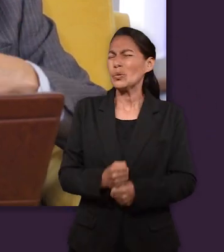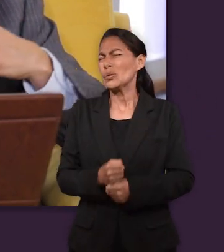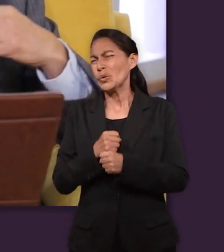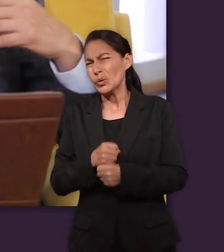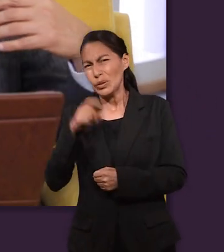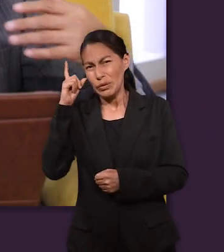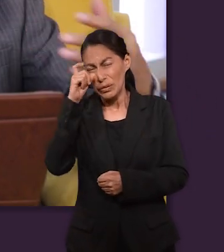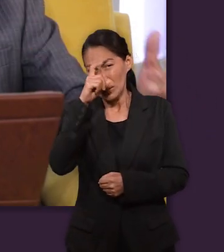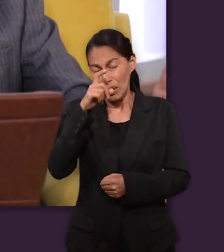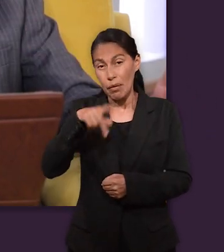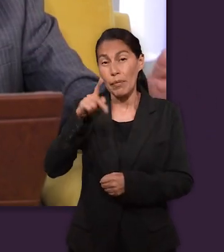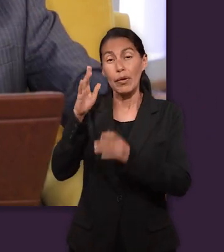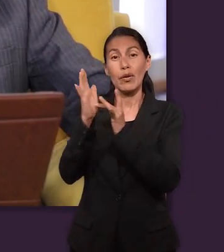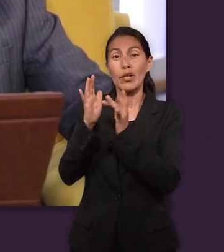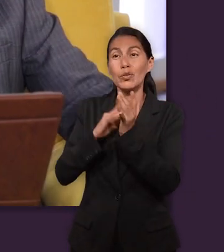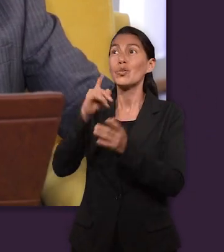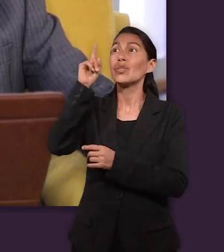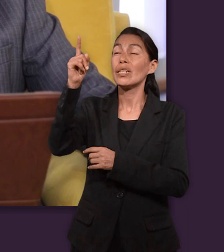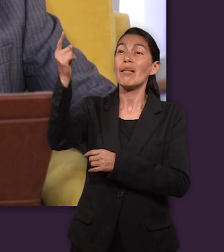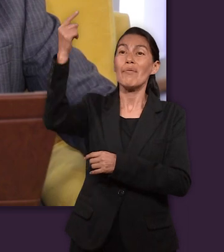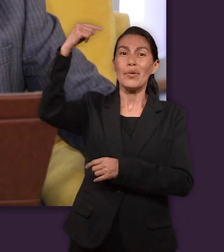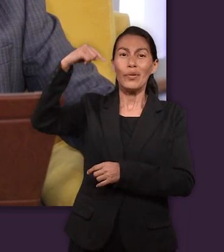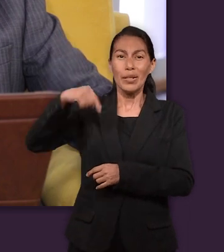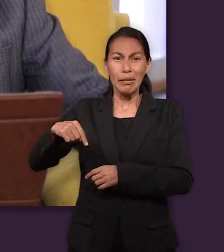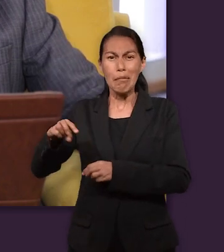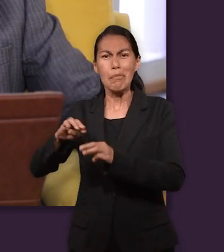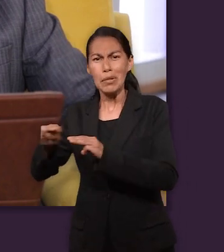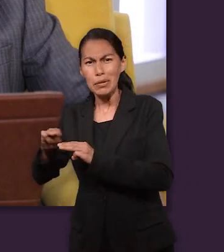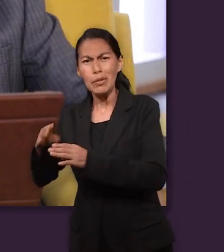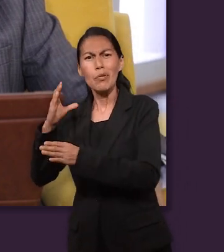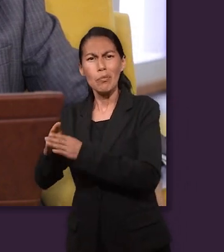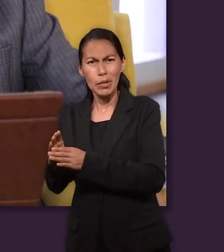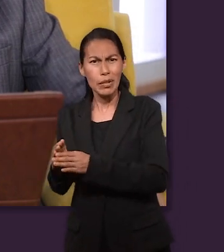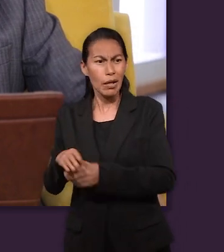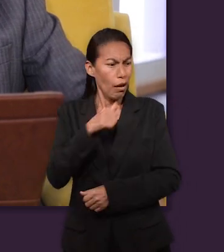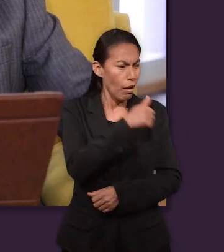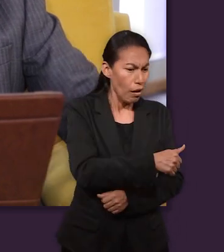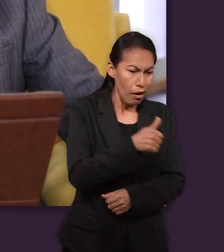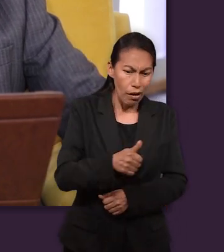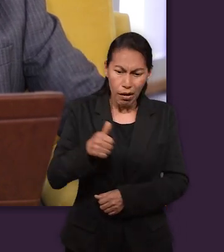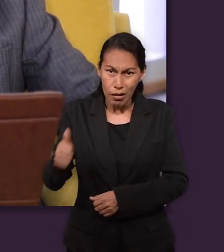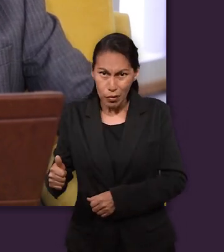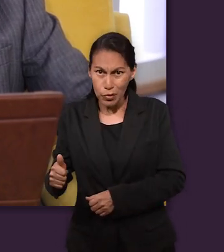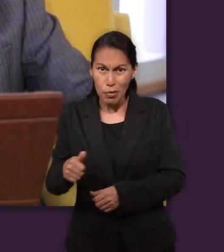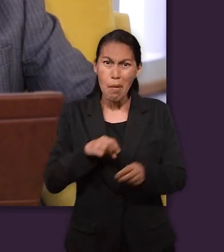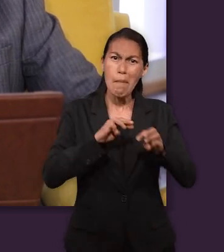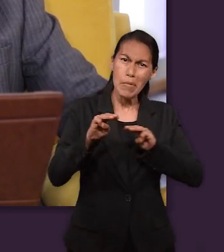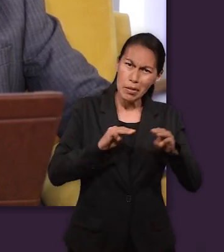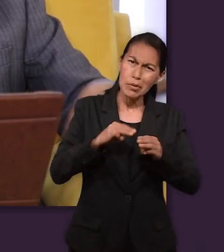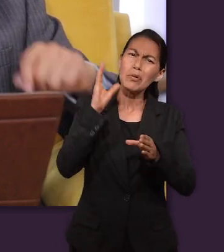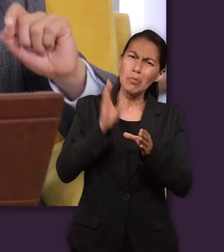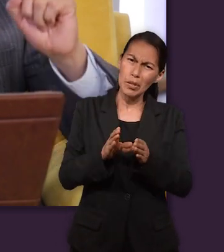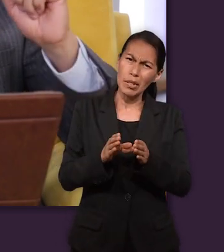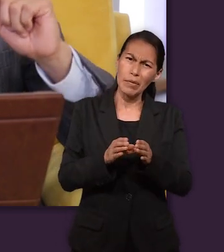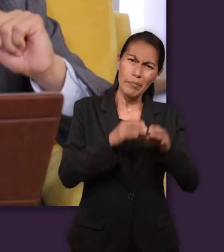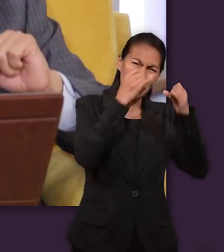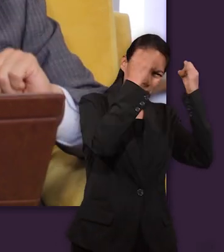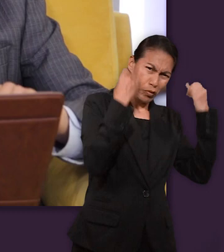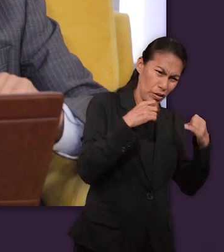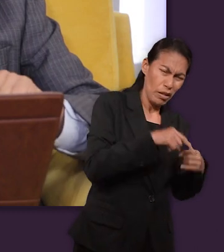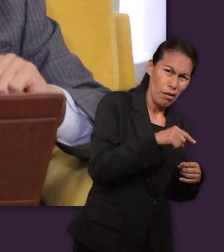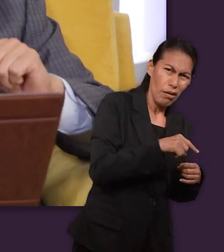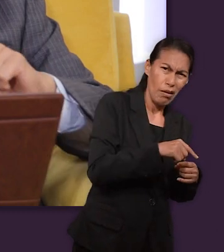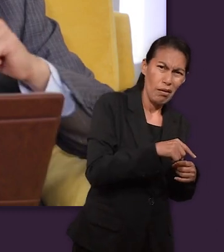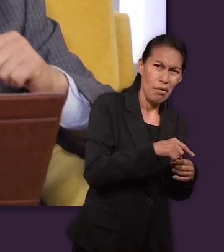tinieblas, un mundo lleno de pecado, pero tuvo que venir para cumplir su misión. Cada uno de ellos cumple una misión. Cuando nosotros vemos